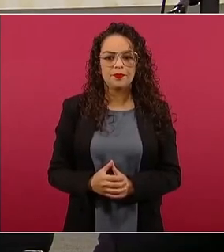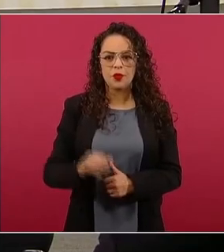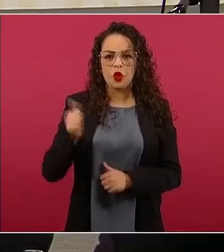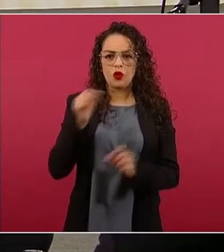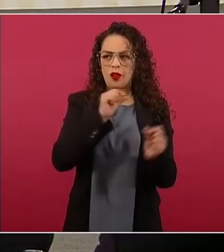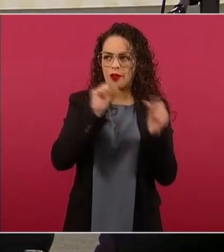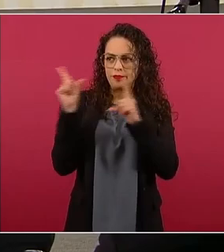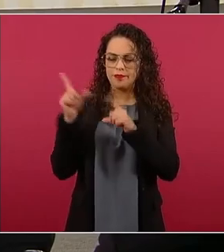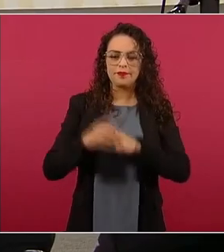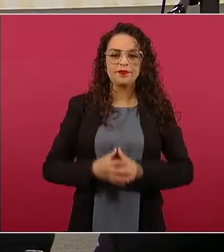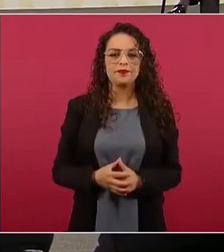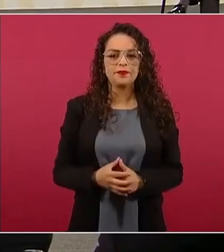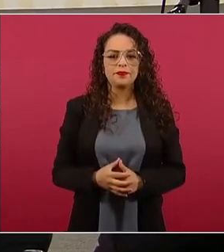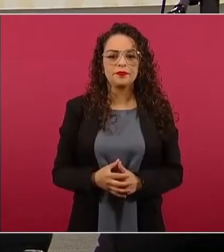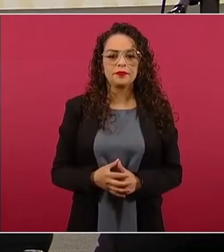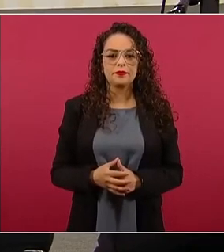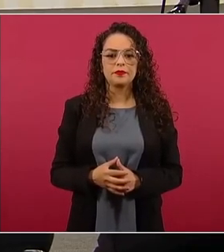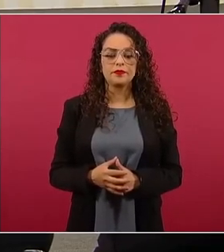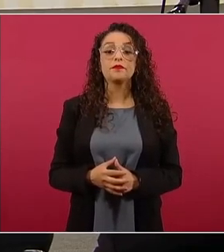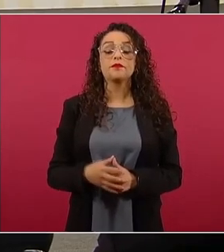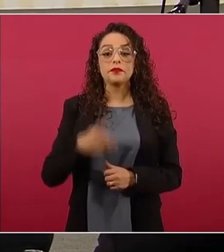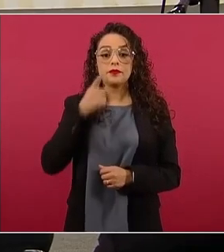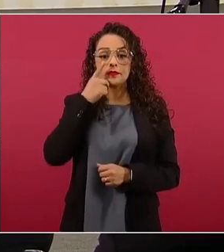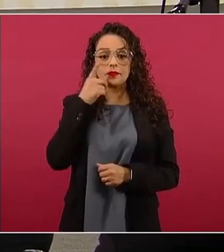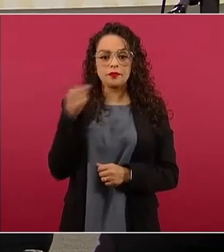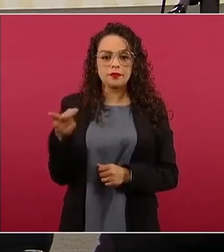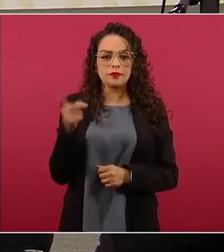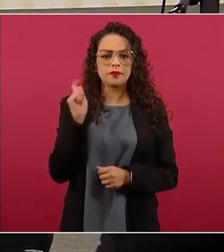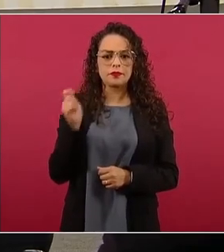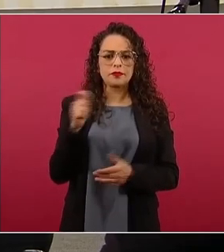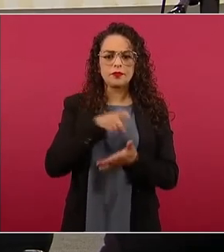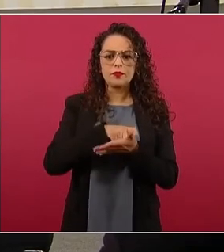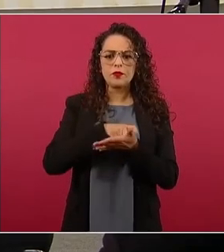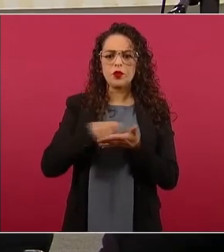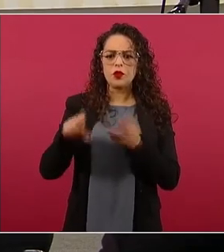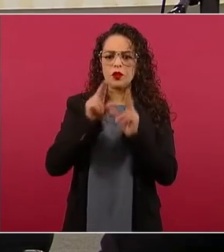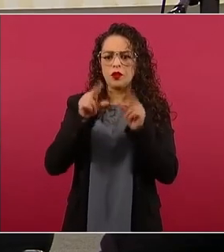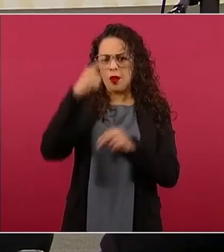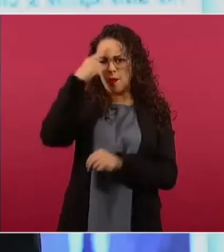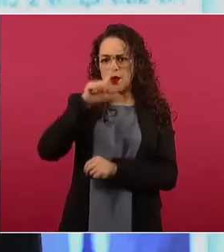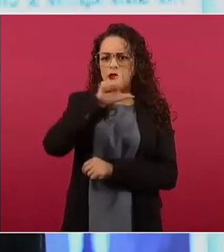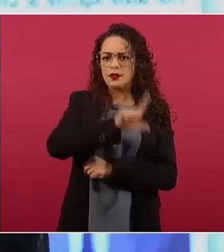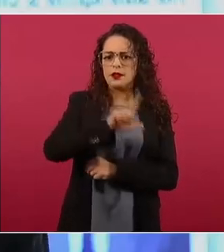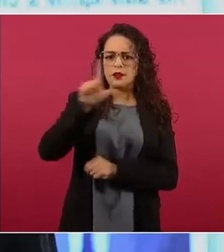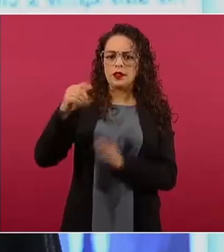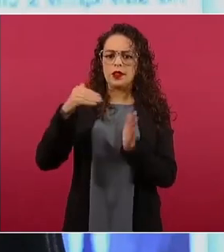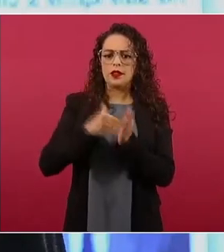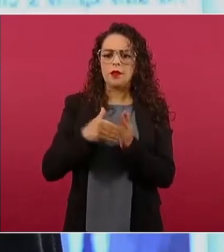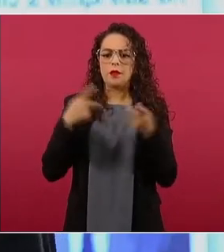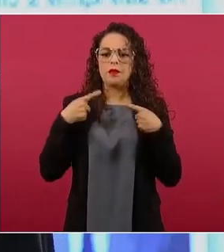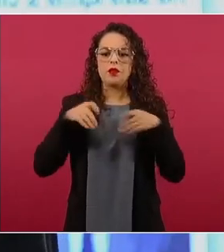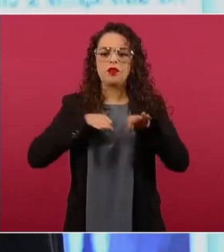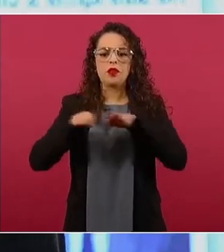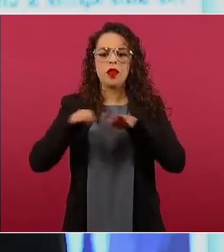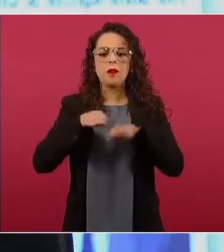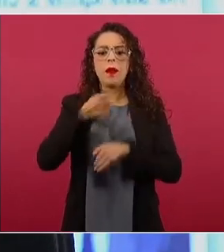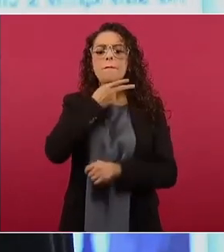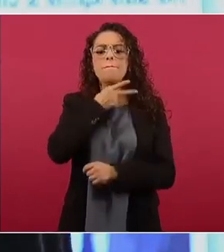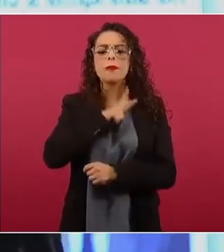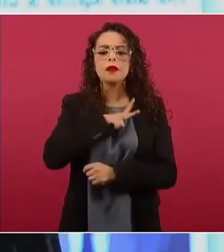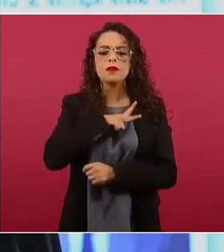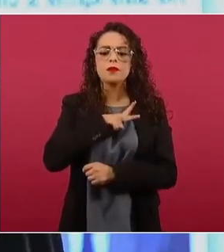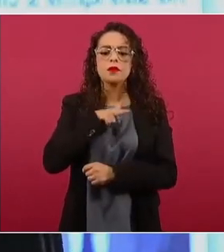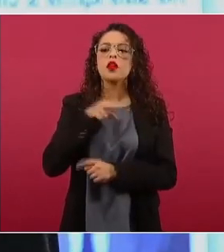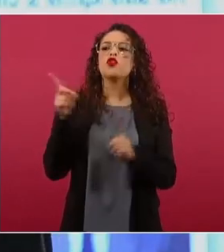Hacen escándalo por la compra de hielos para 77 mil trabajadores de Pemex que trabajan en zonas de